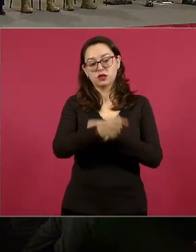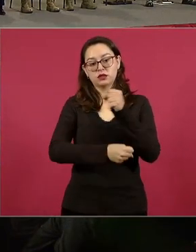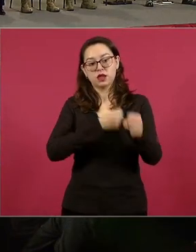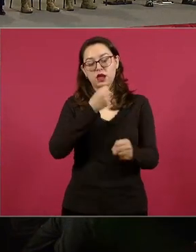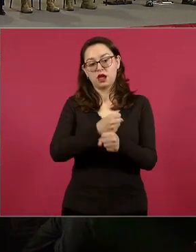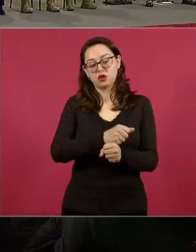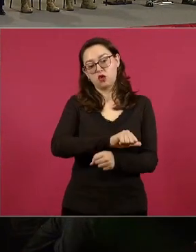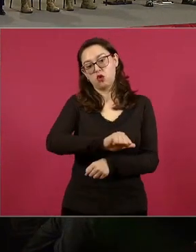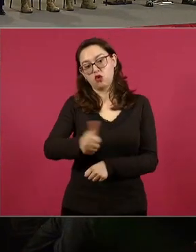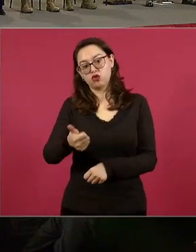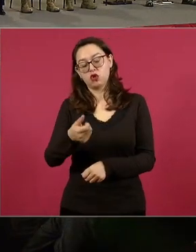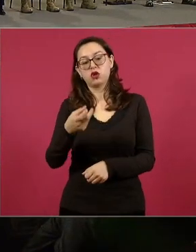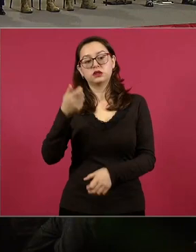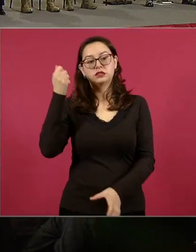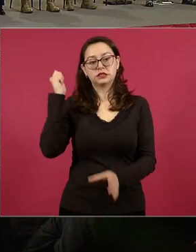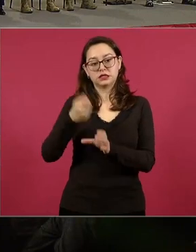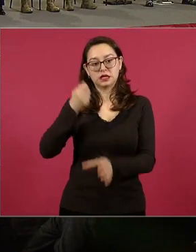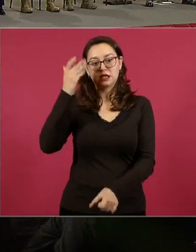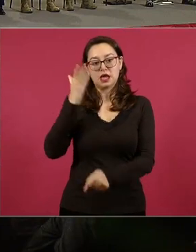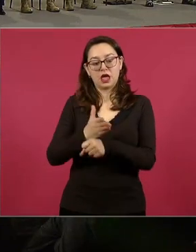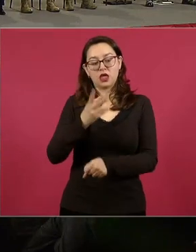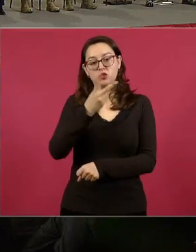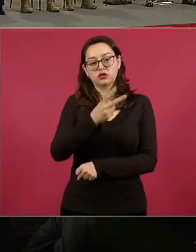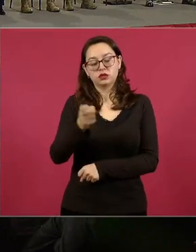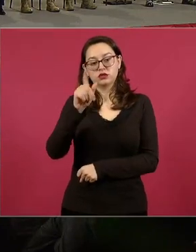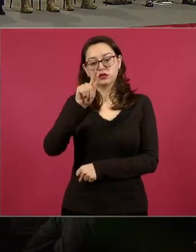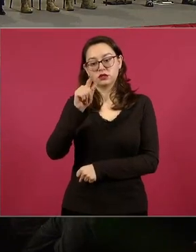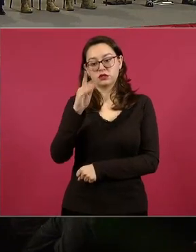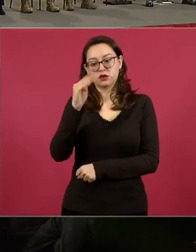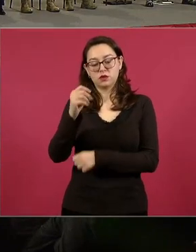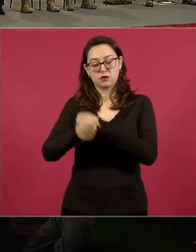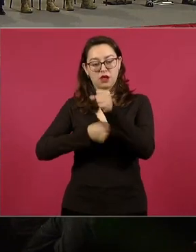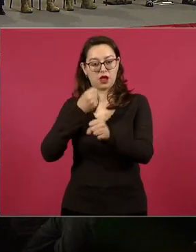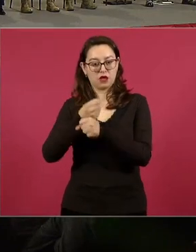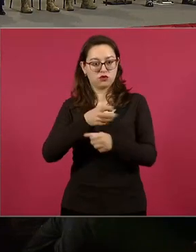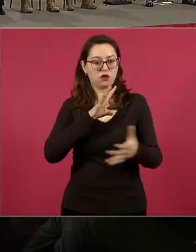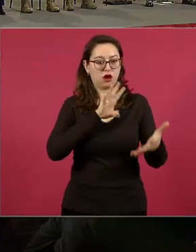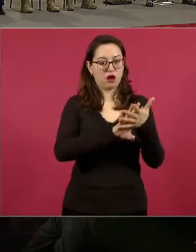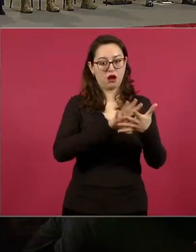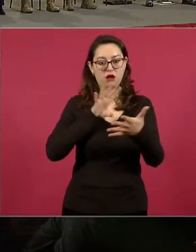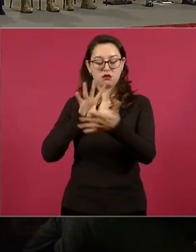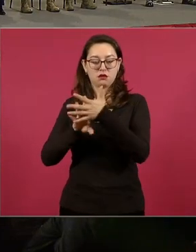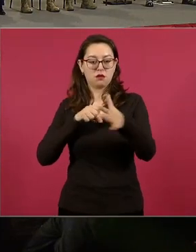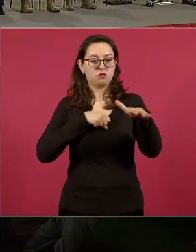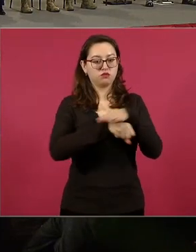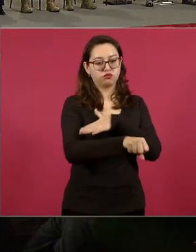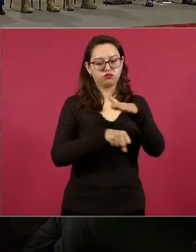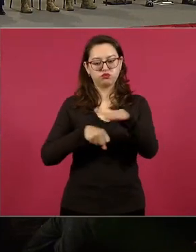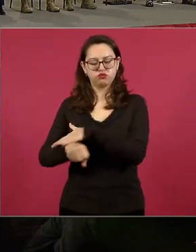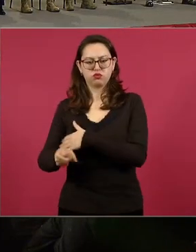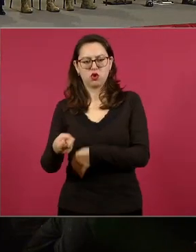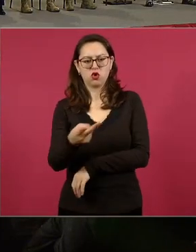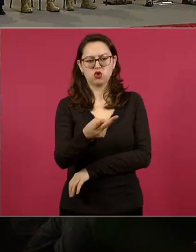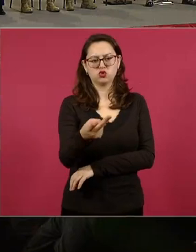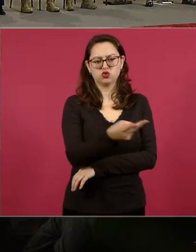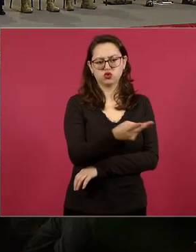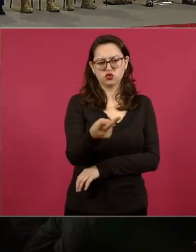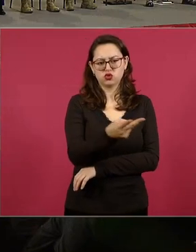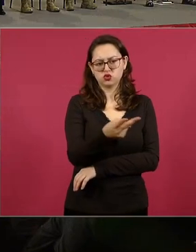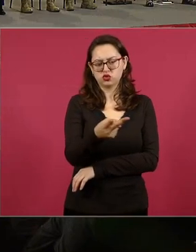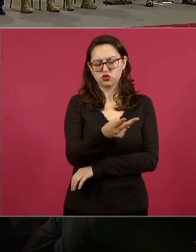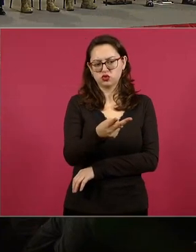Cirilo N. y Víctor N. respectivamente. Son integrantes o eran integrantes de un grupo criminal Los Rambos